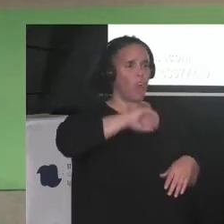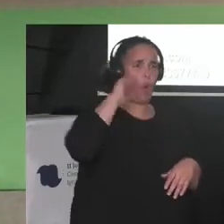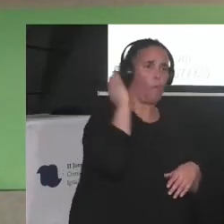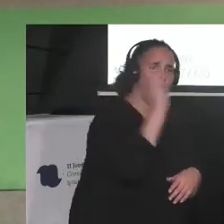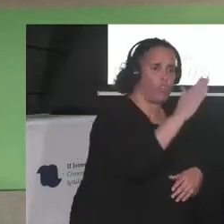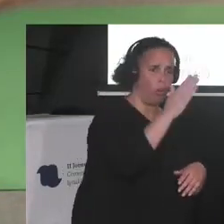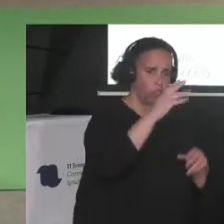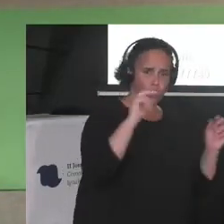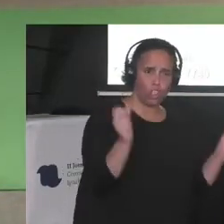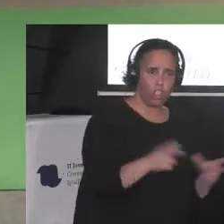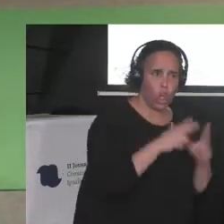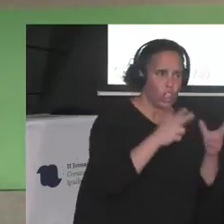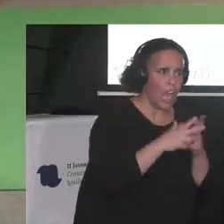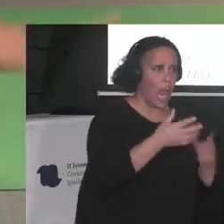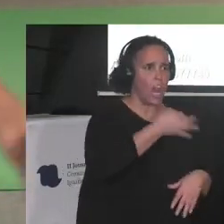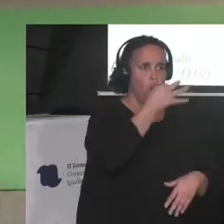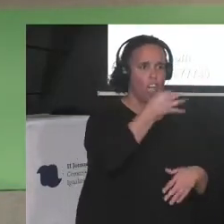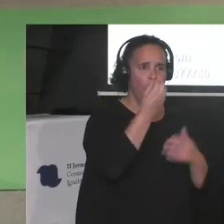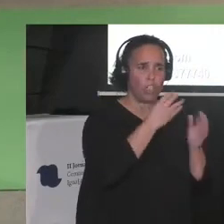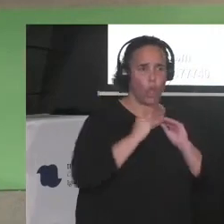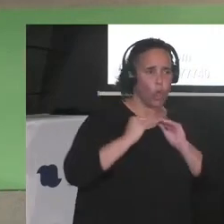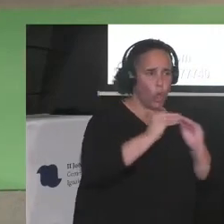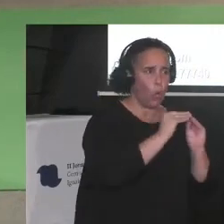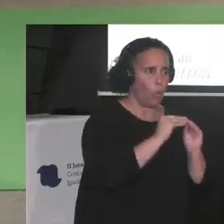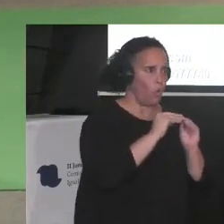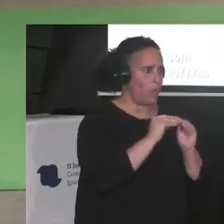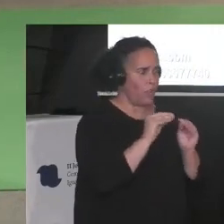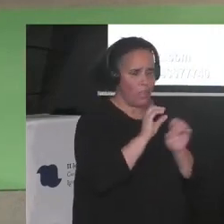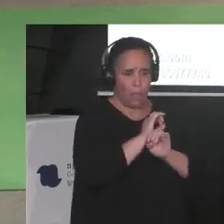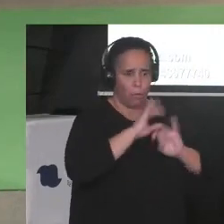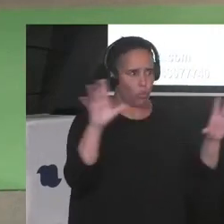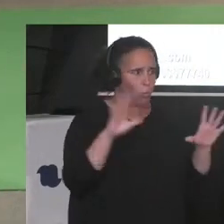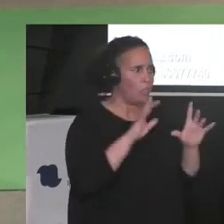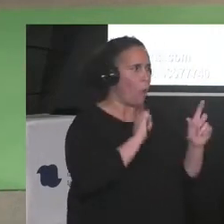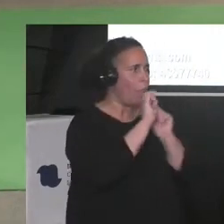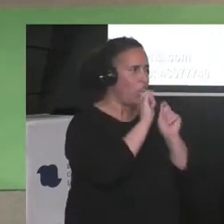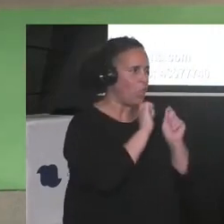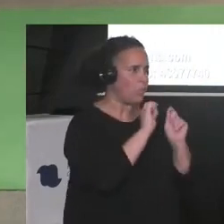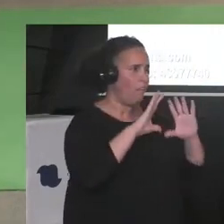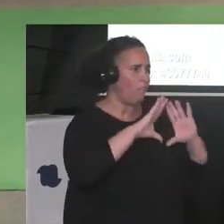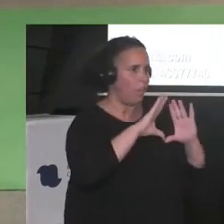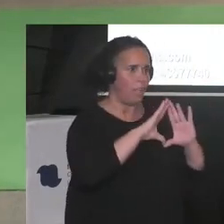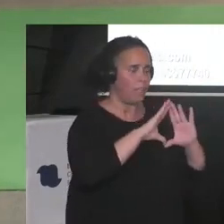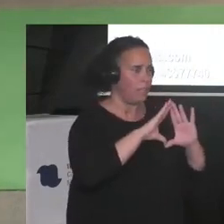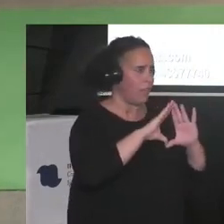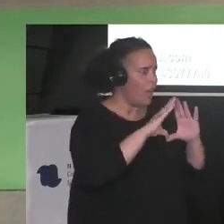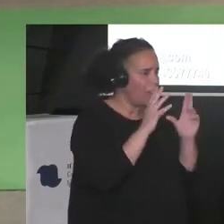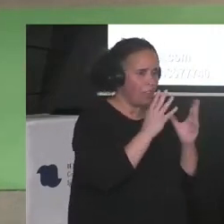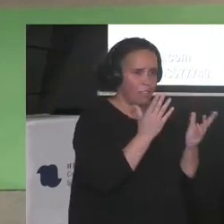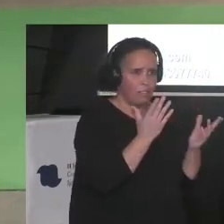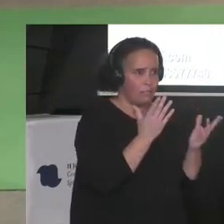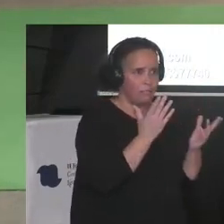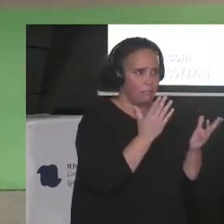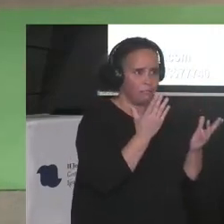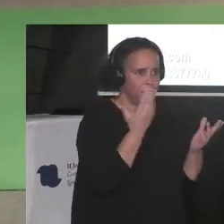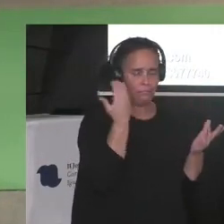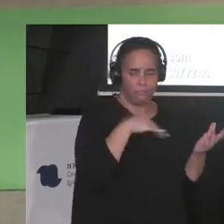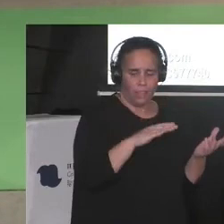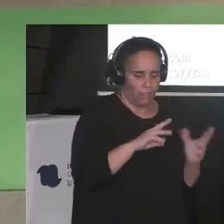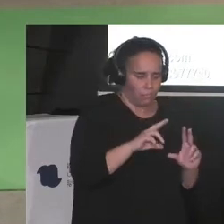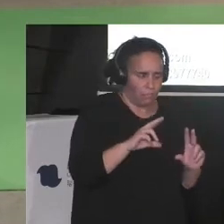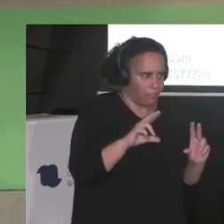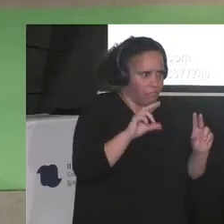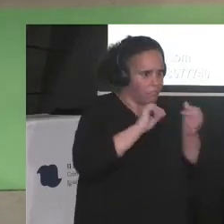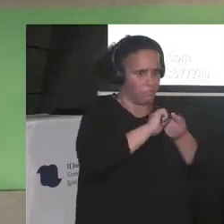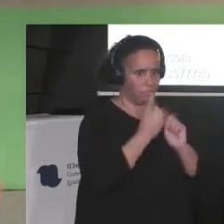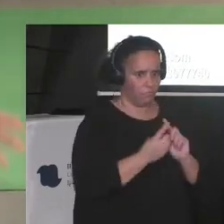comunes y por supuesto el periodismo feminista. Se acabó más recientemente. Pero no